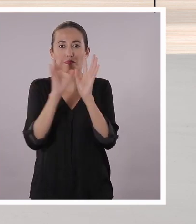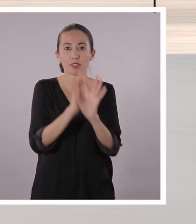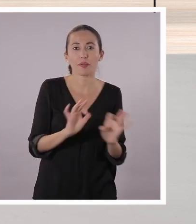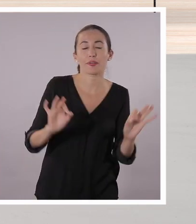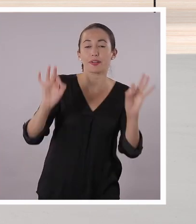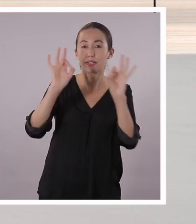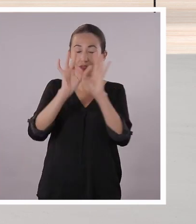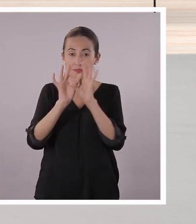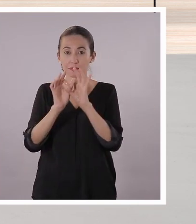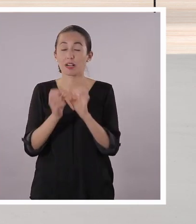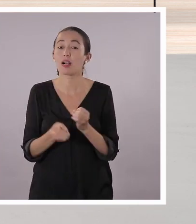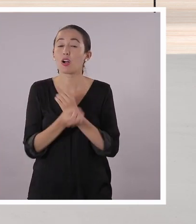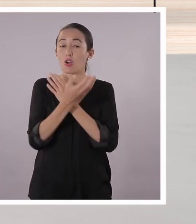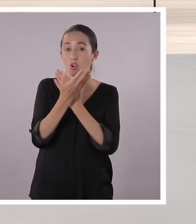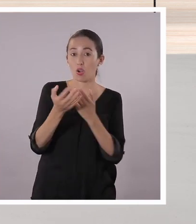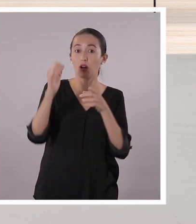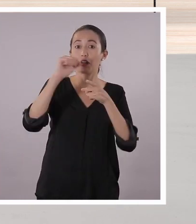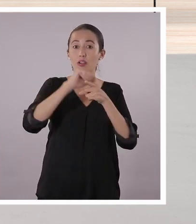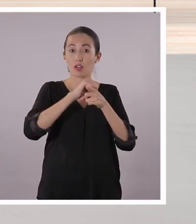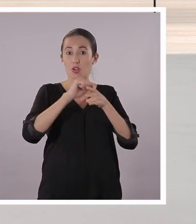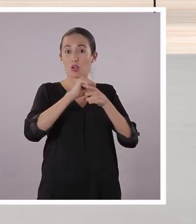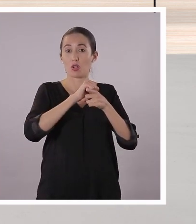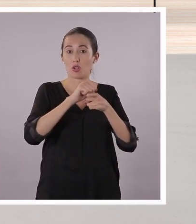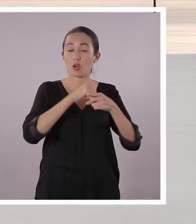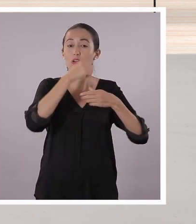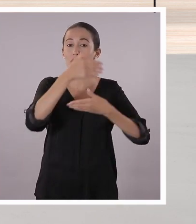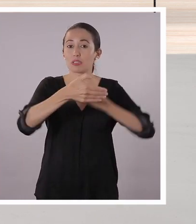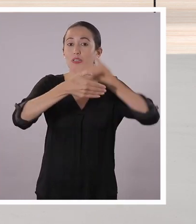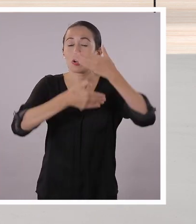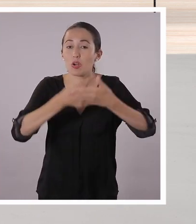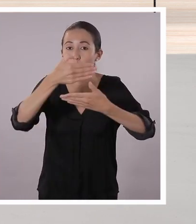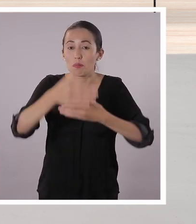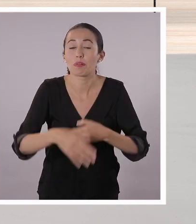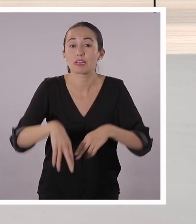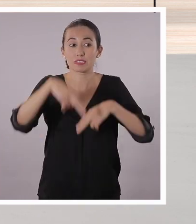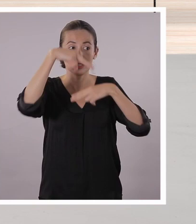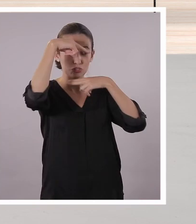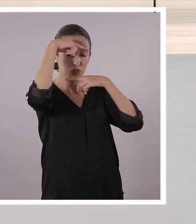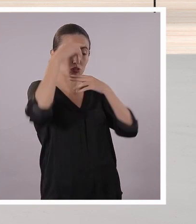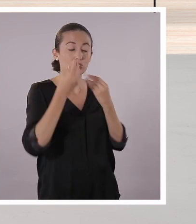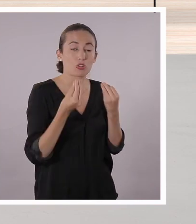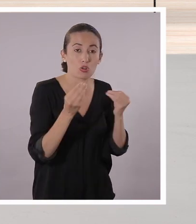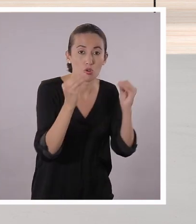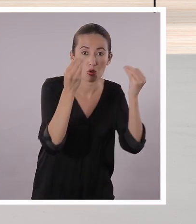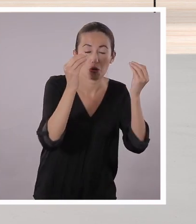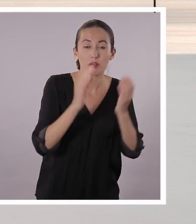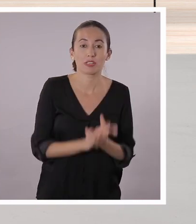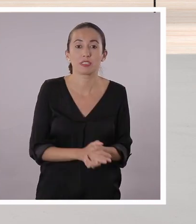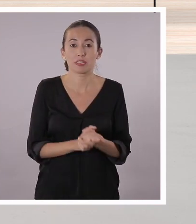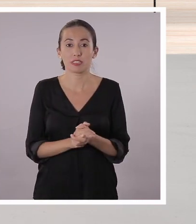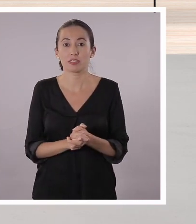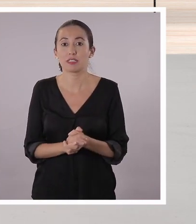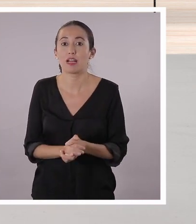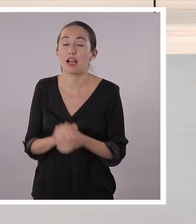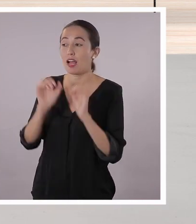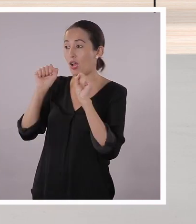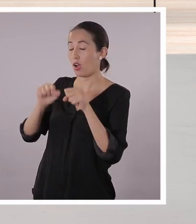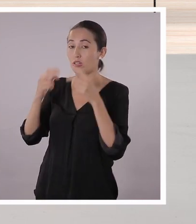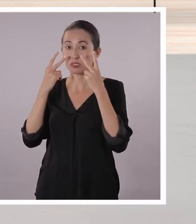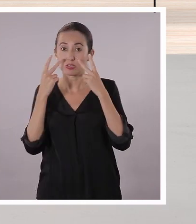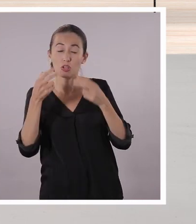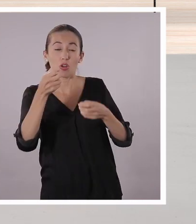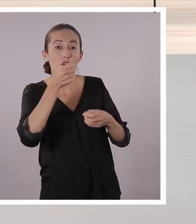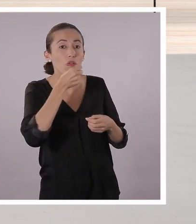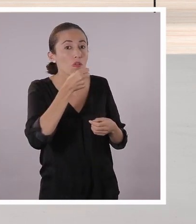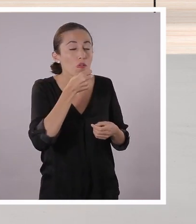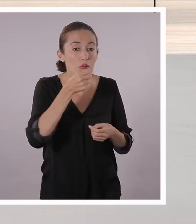que es muy importante o muy interesante aplicar todo ese contenido, por ejemplo, haciendo un noticiero juvenil. Claro que sí, porque parte